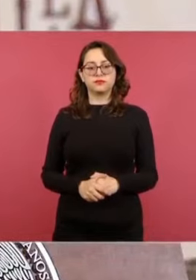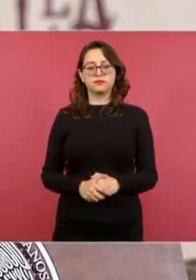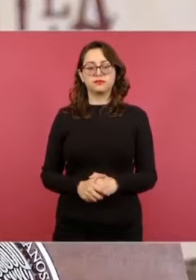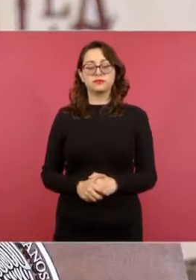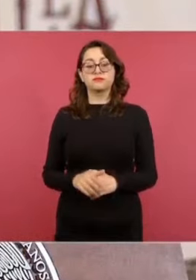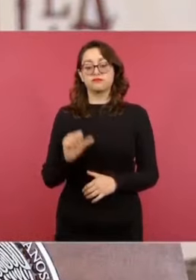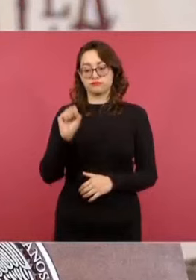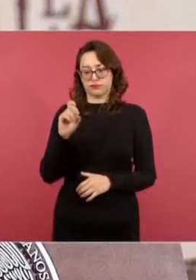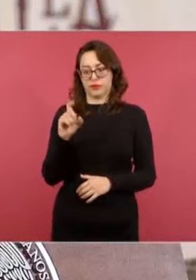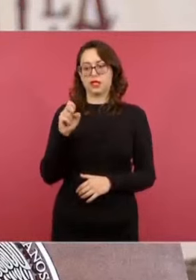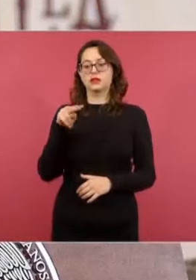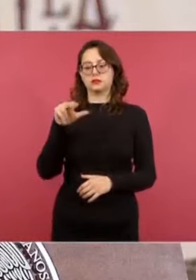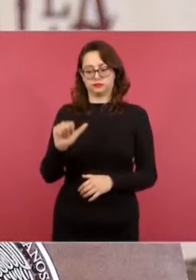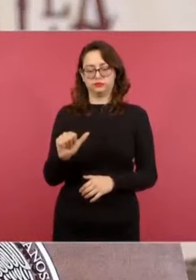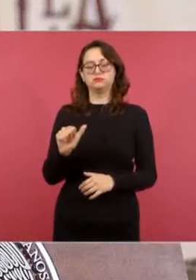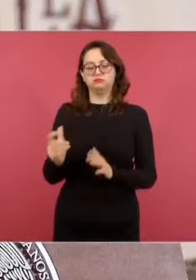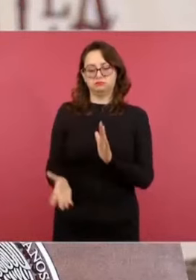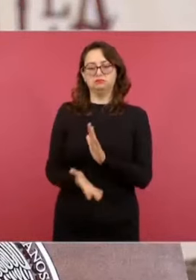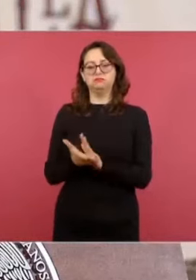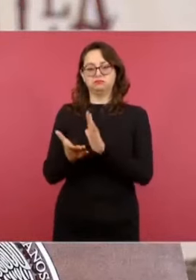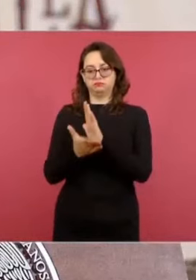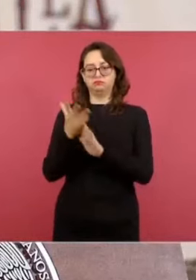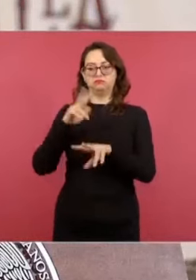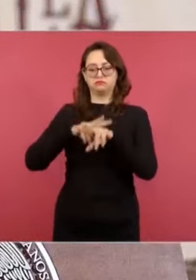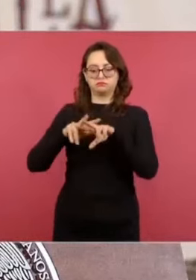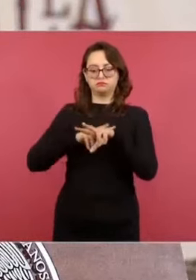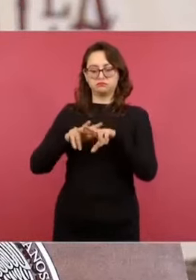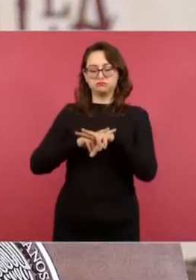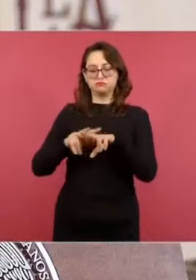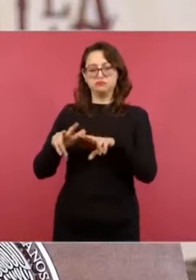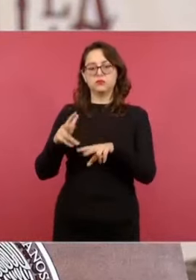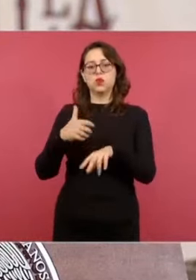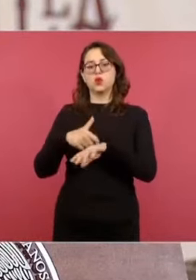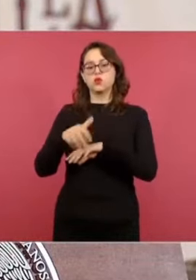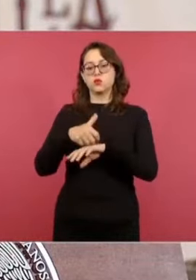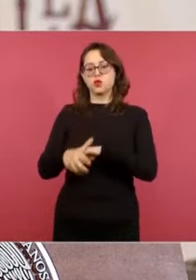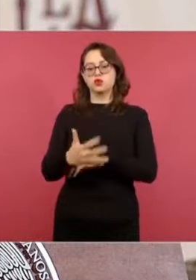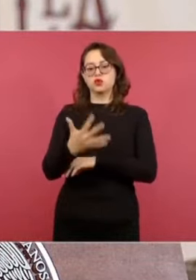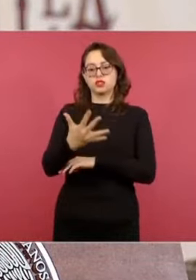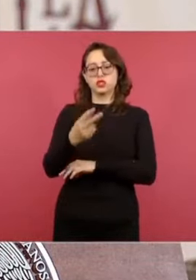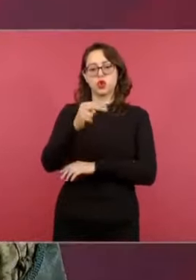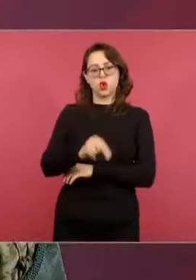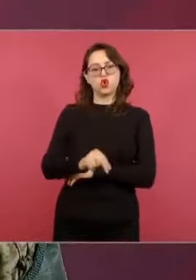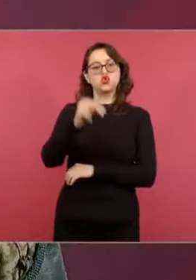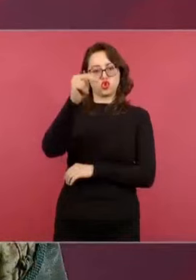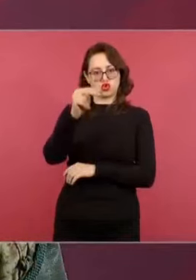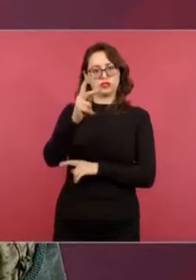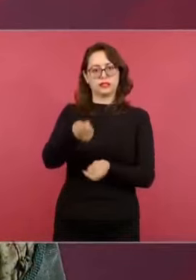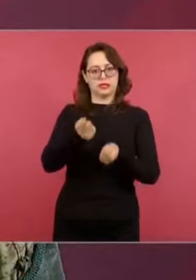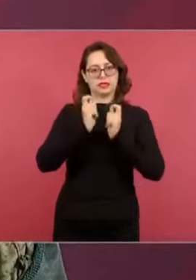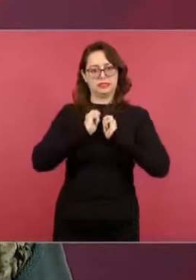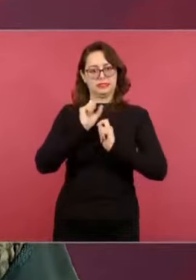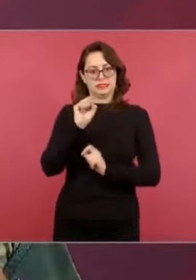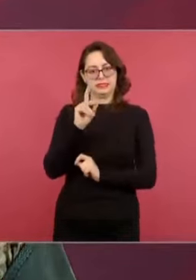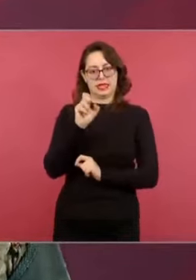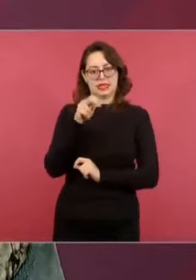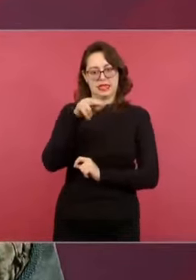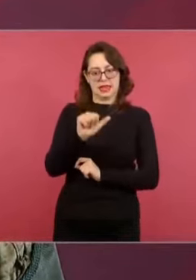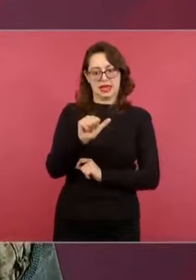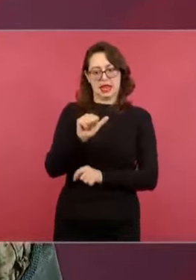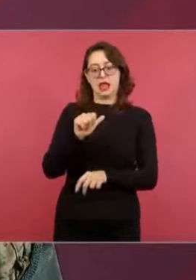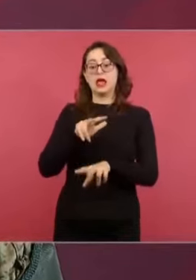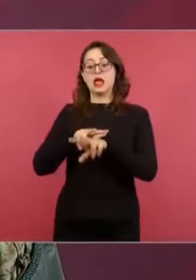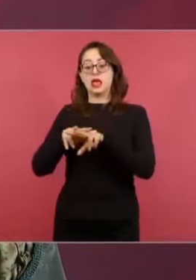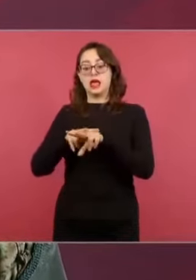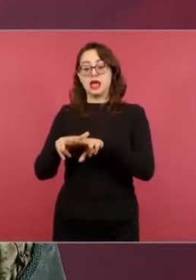construcción precisamente del tramo cinco norte y tres consorcios participan en la construcción del tramo cinco sur, como todos